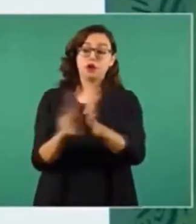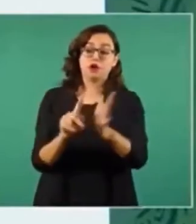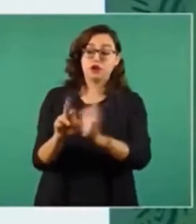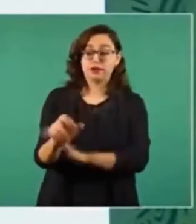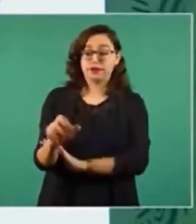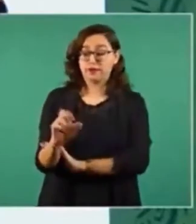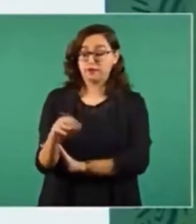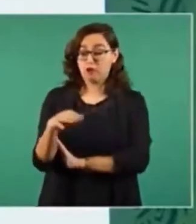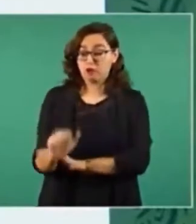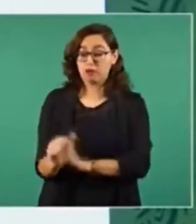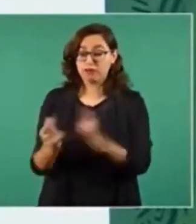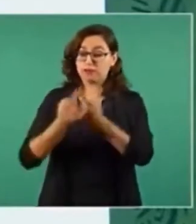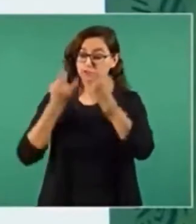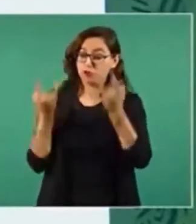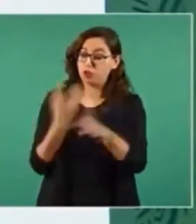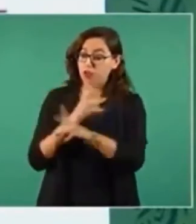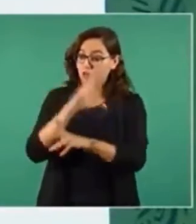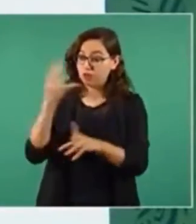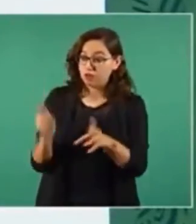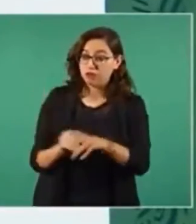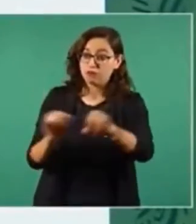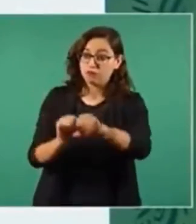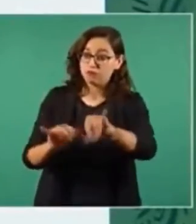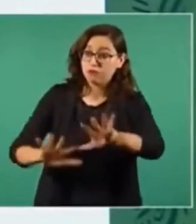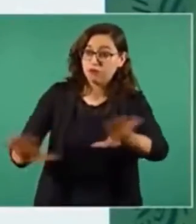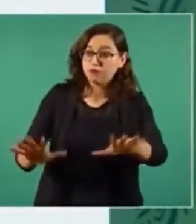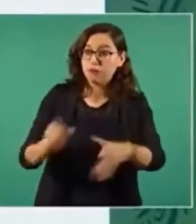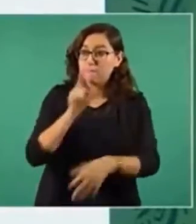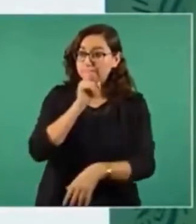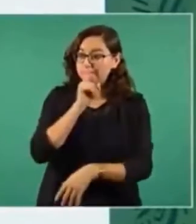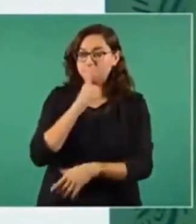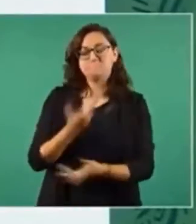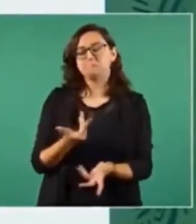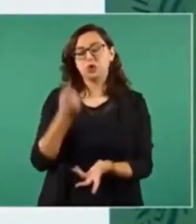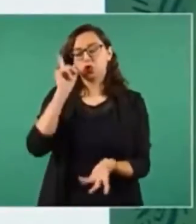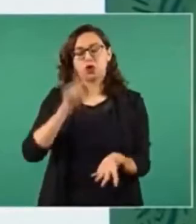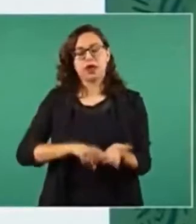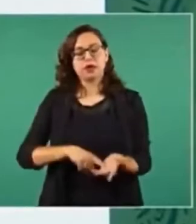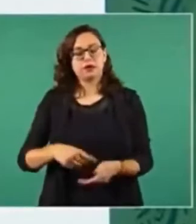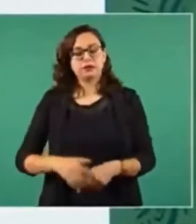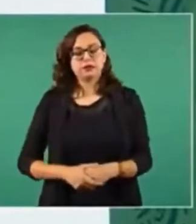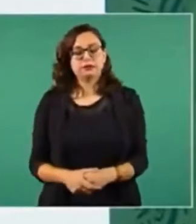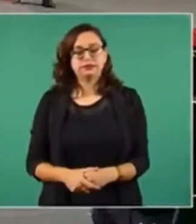aclaren bien ¿no? de qué se trata